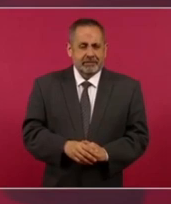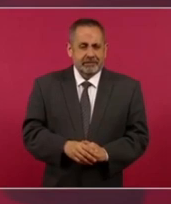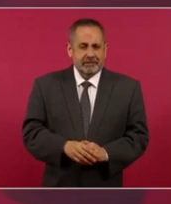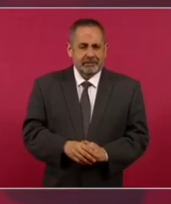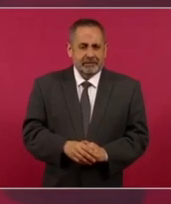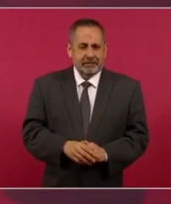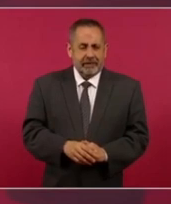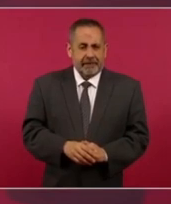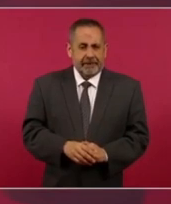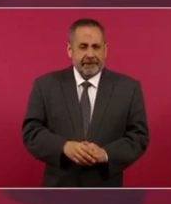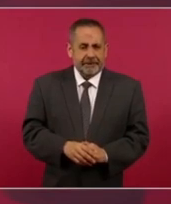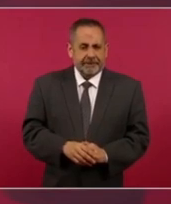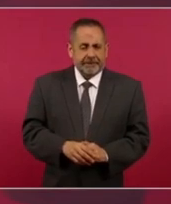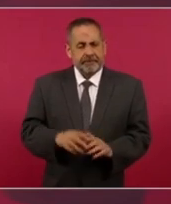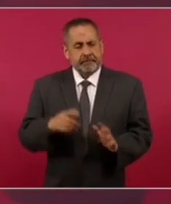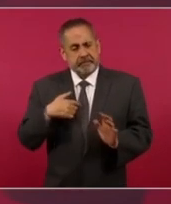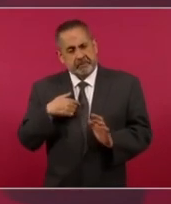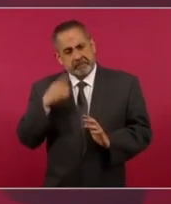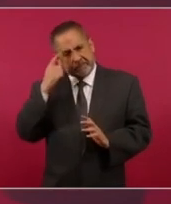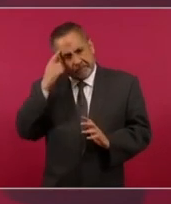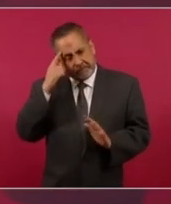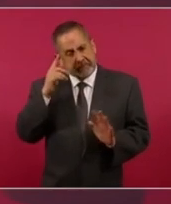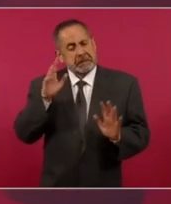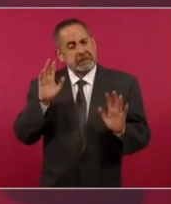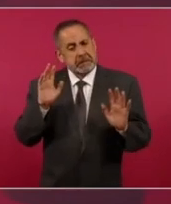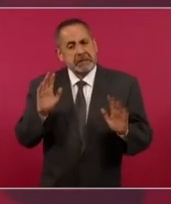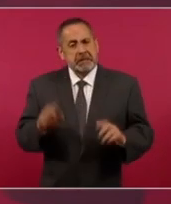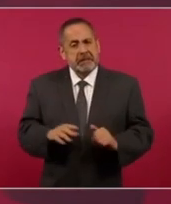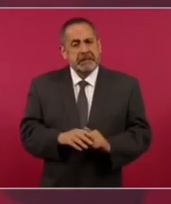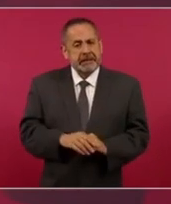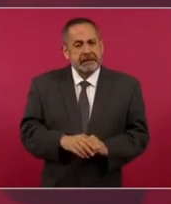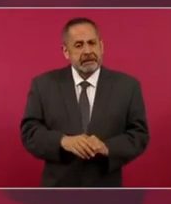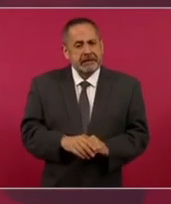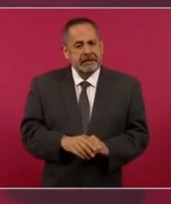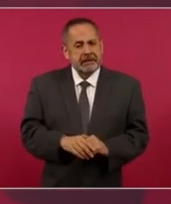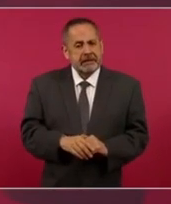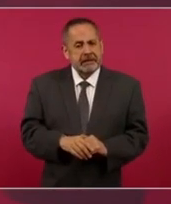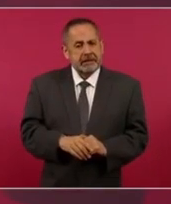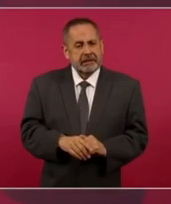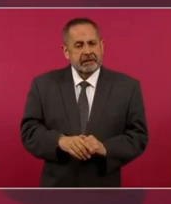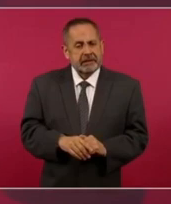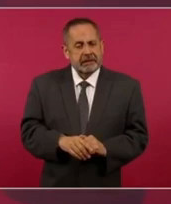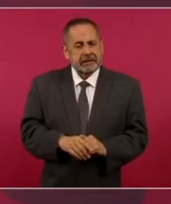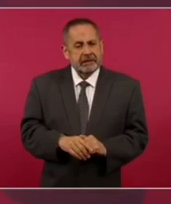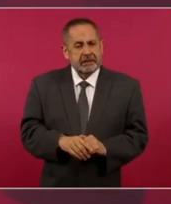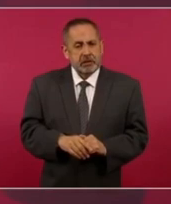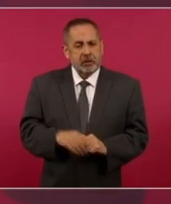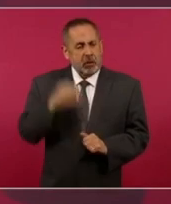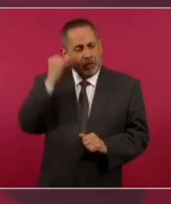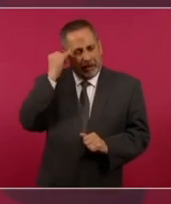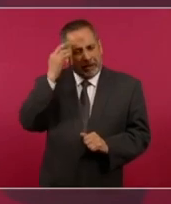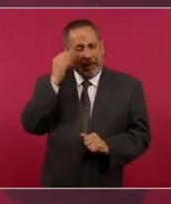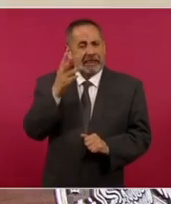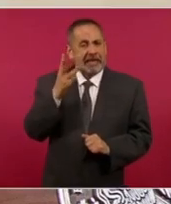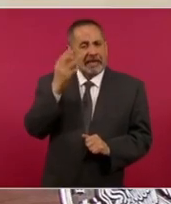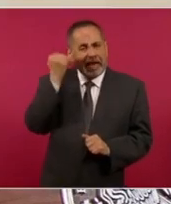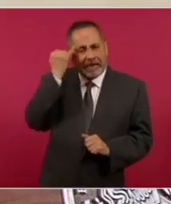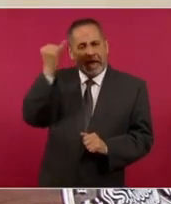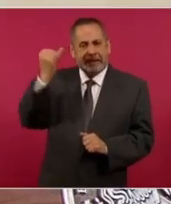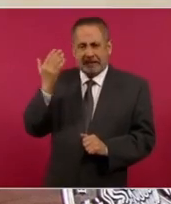Yo en su momento definí tres hipótesis. Una,